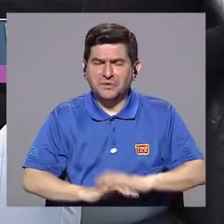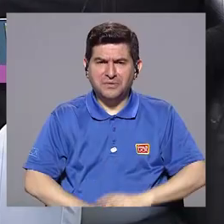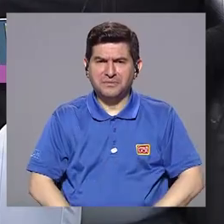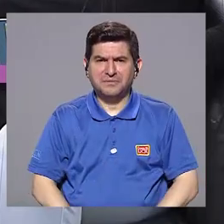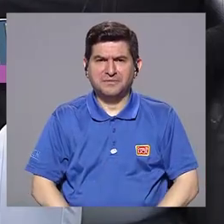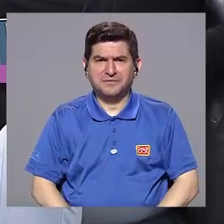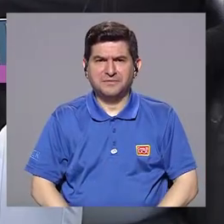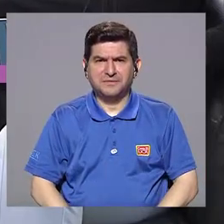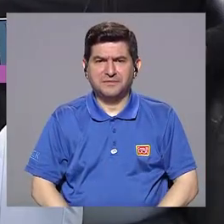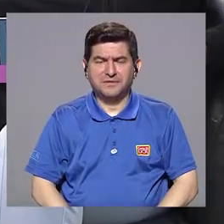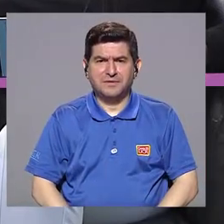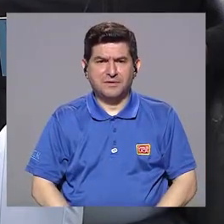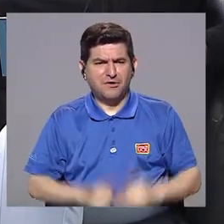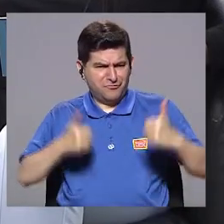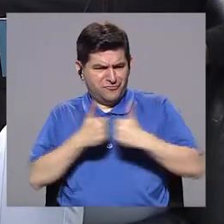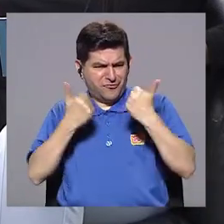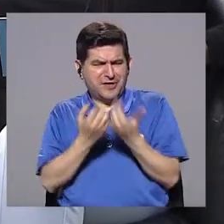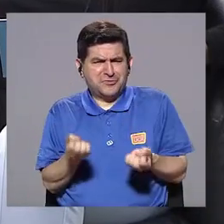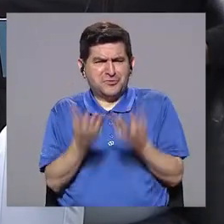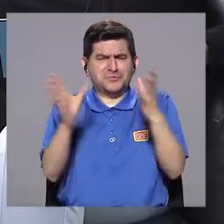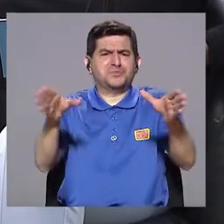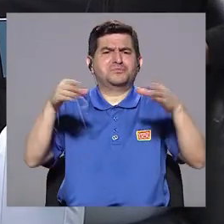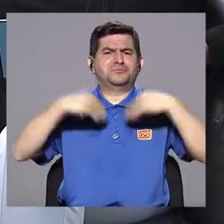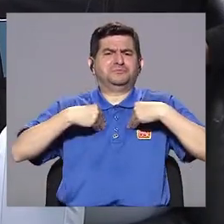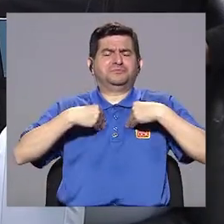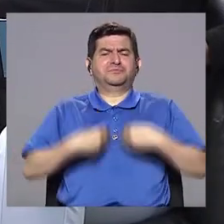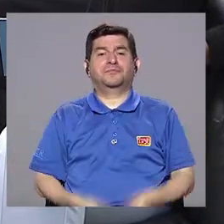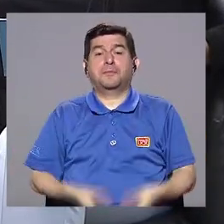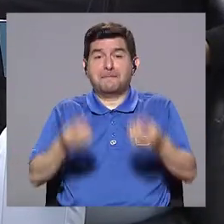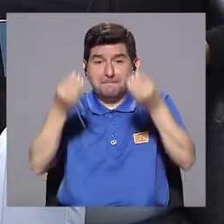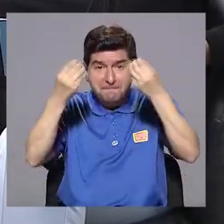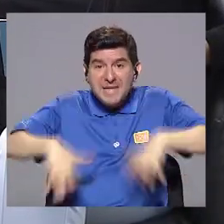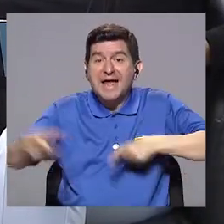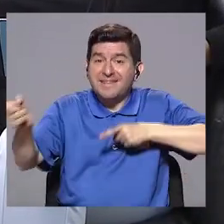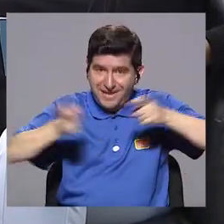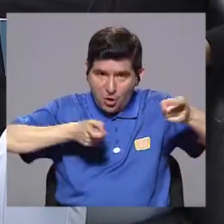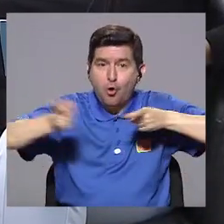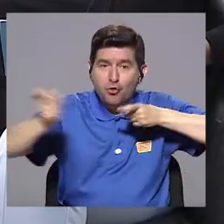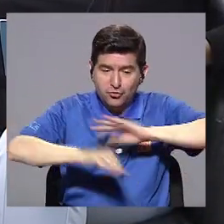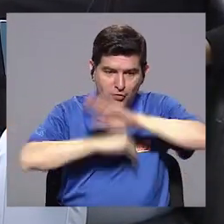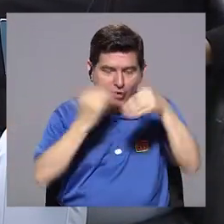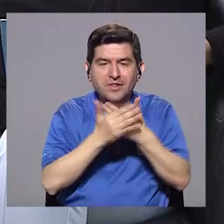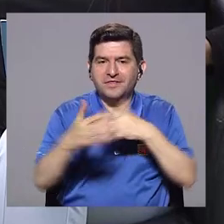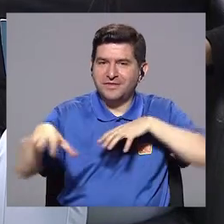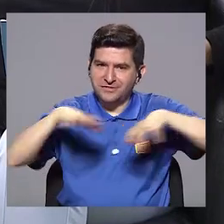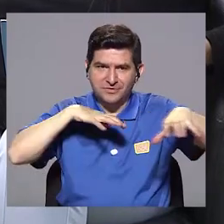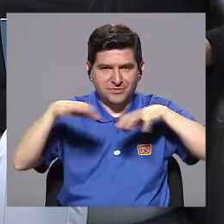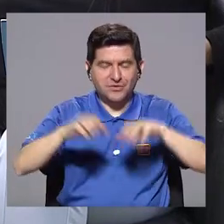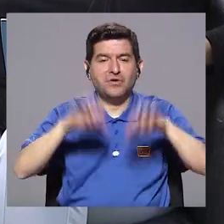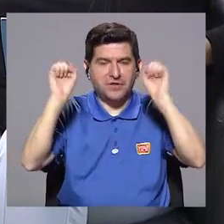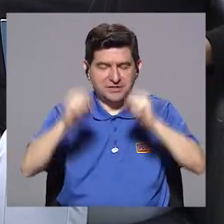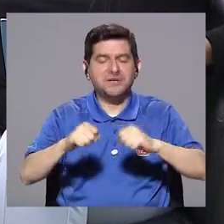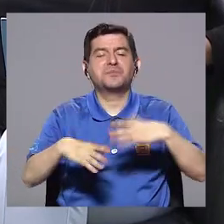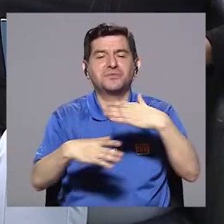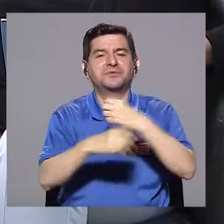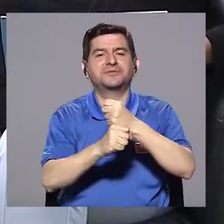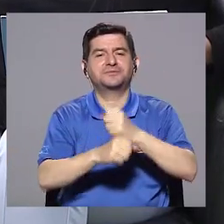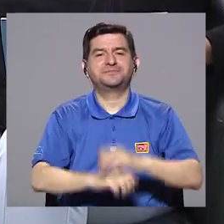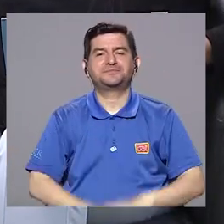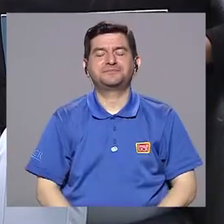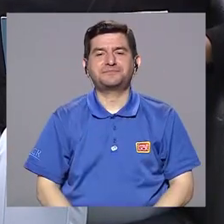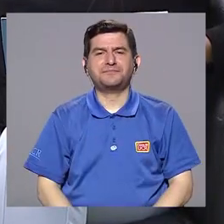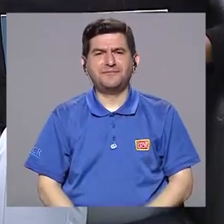toman muchos desafíos, pierden el control, pierden el control de todas las actividades que pueden lograr realizar.